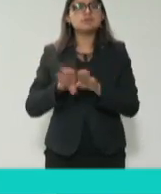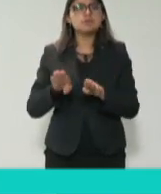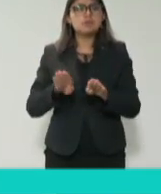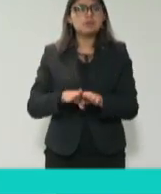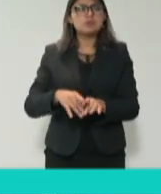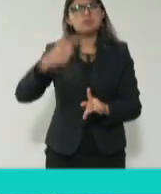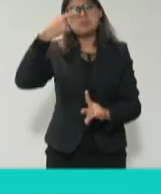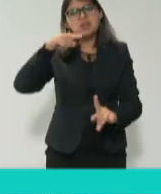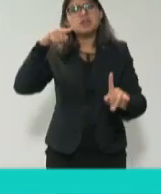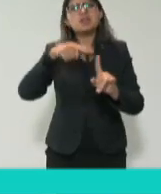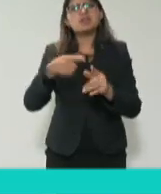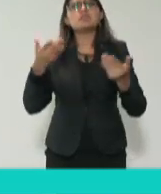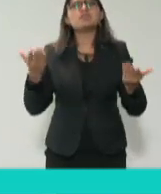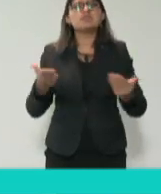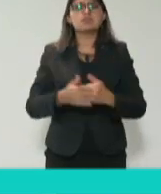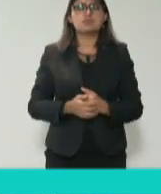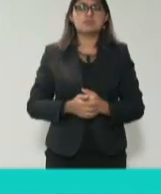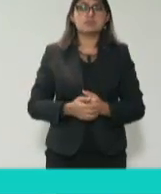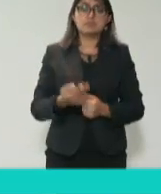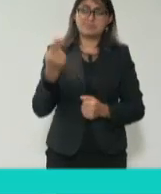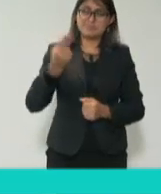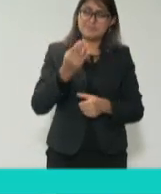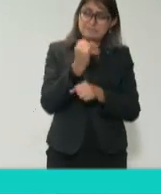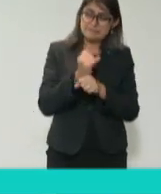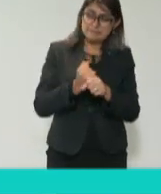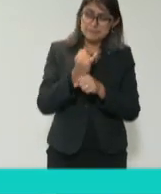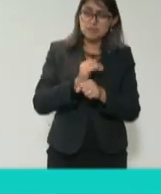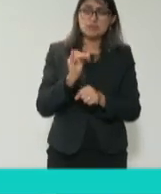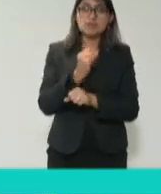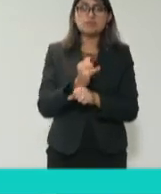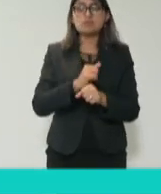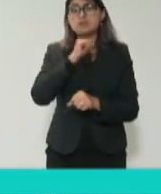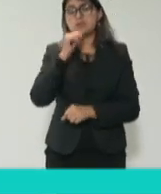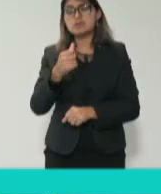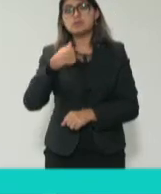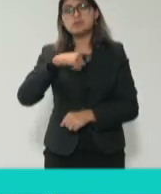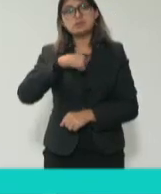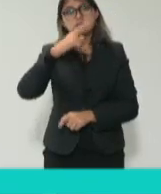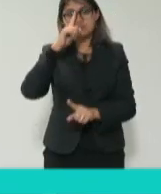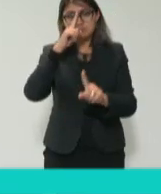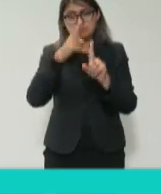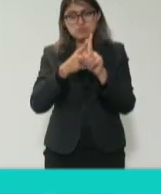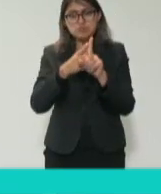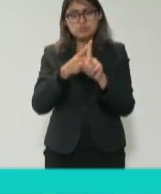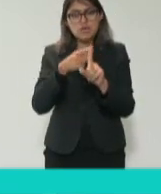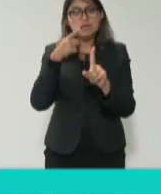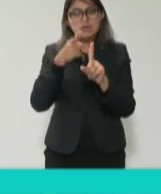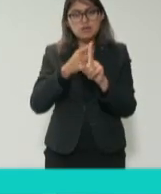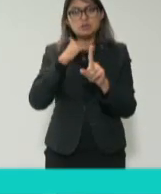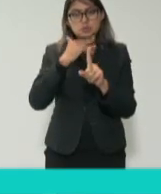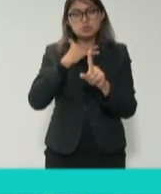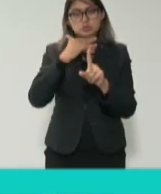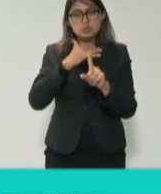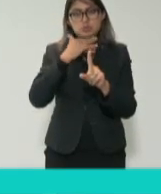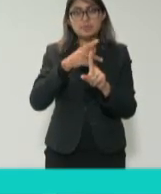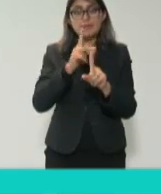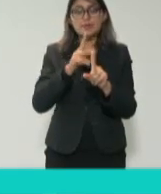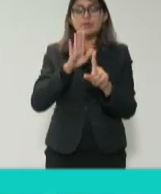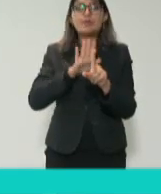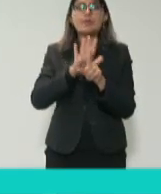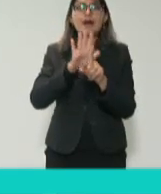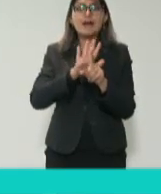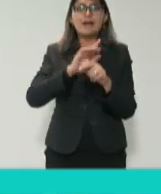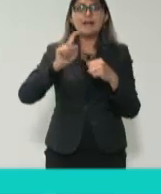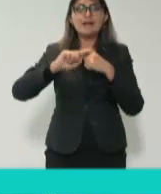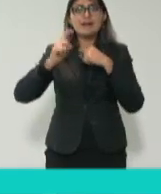Si no hacemos esto, vamos a seguir trabajando en un enfoque de corrupción nada más desde acá, sin irnos a las causas y todo